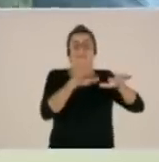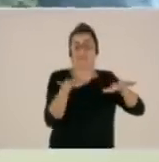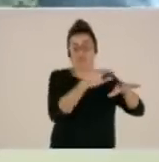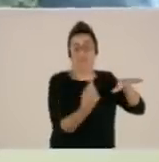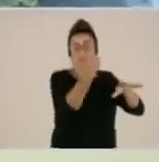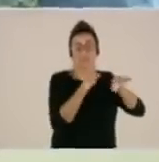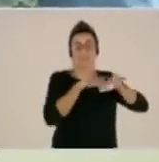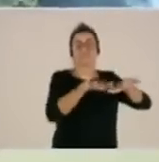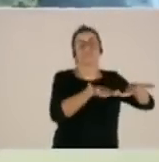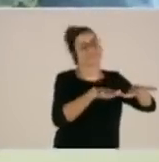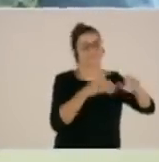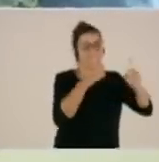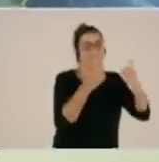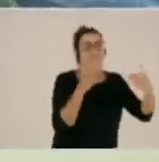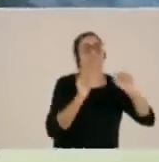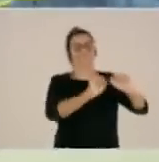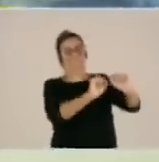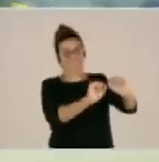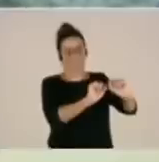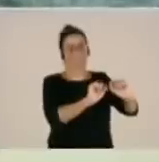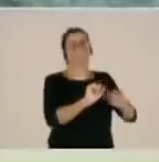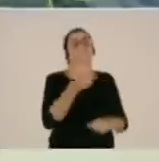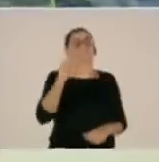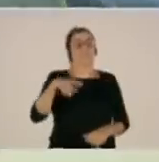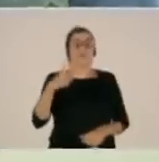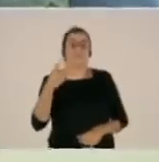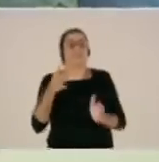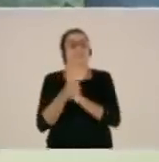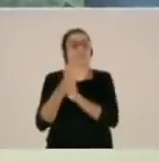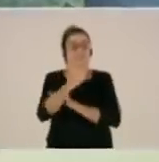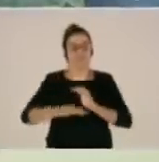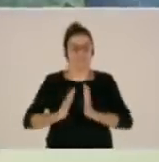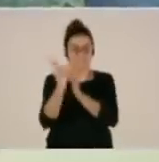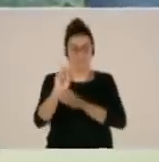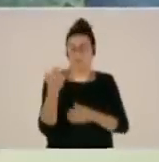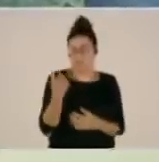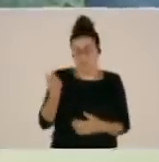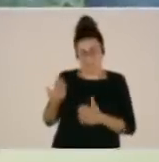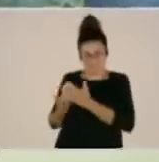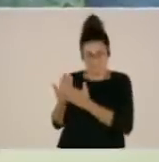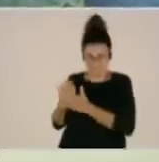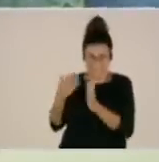Nos queda un poco más en Santa Úrsula lo que venía explicando los días anteriores, el avance del frente que va